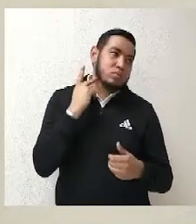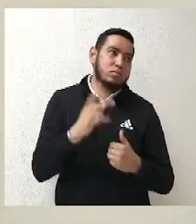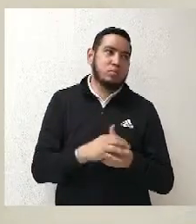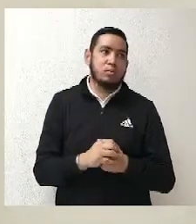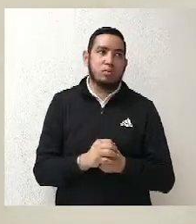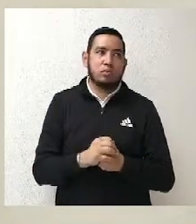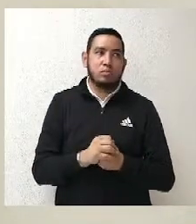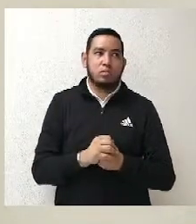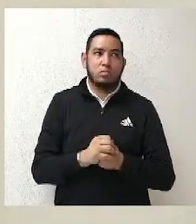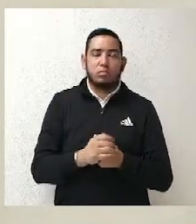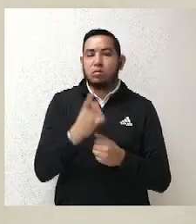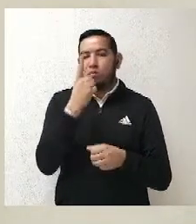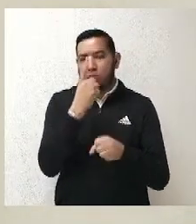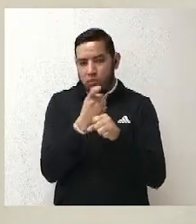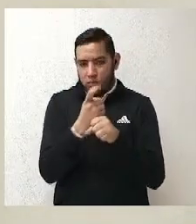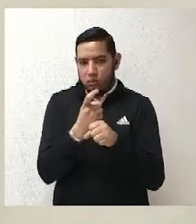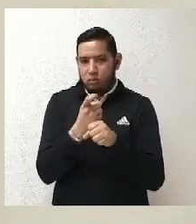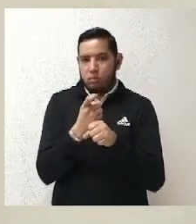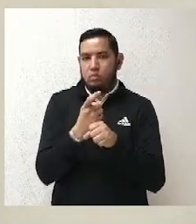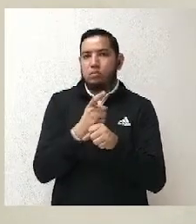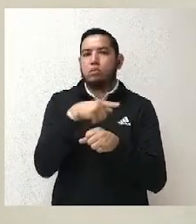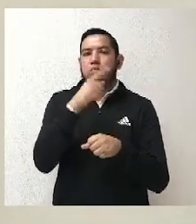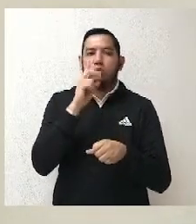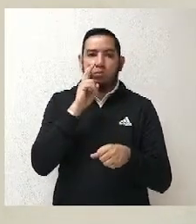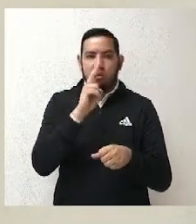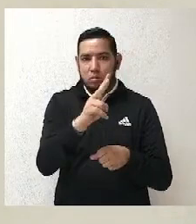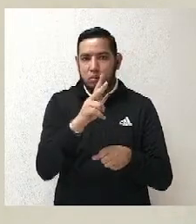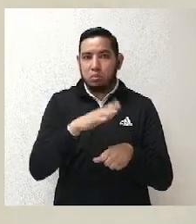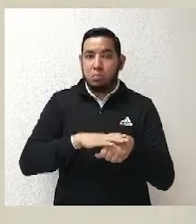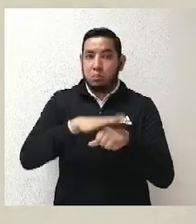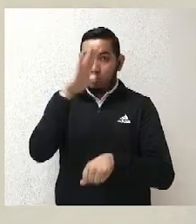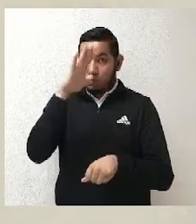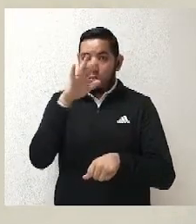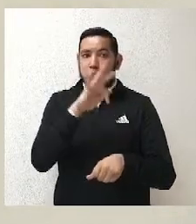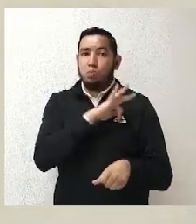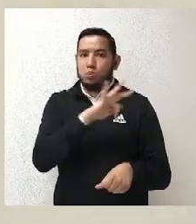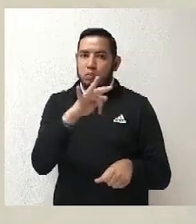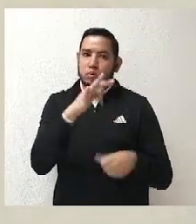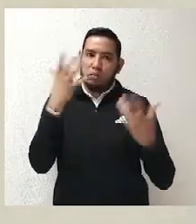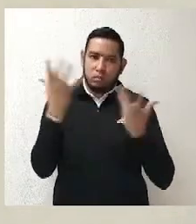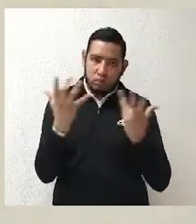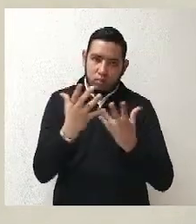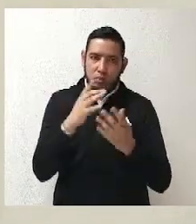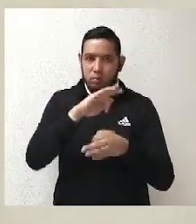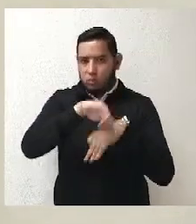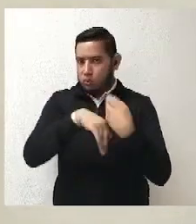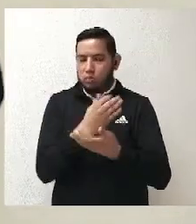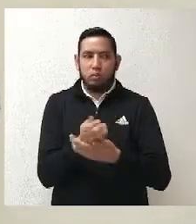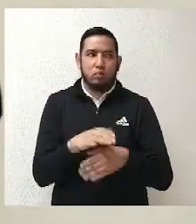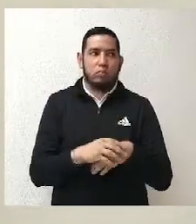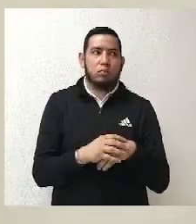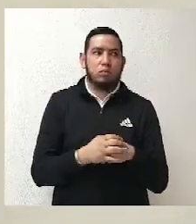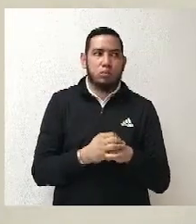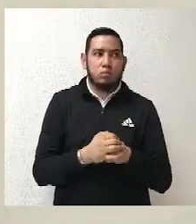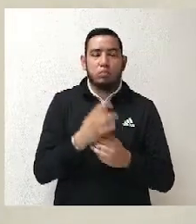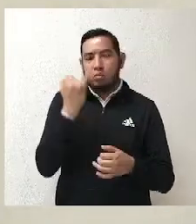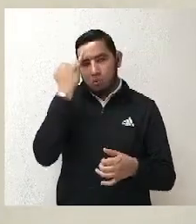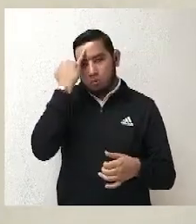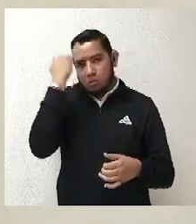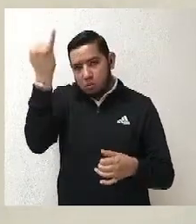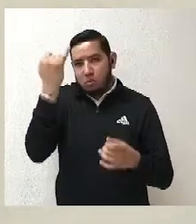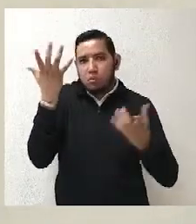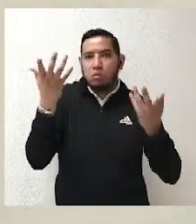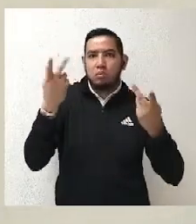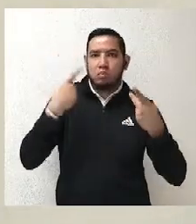o sea, que debe de considerarse en qué estados tiene más posibilidades de ganar Morena para ahí poner mujeres. Me pareció una idea interesante,